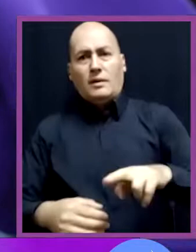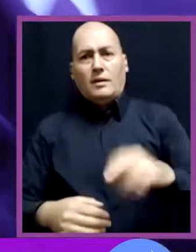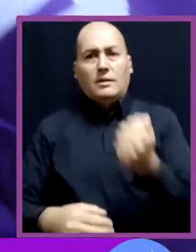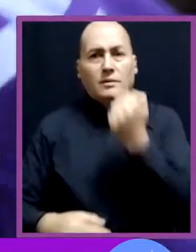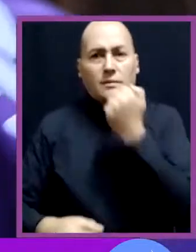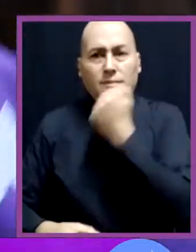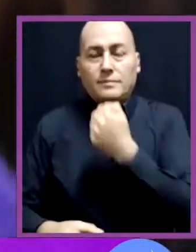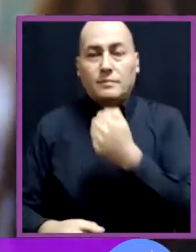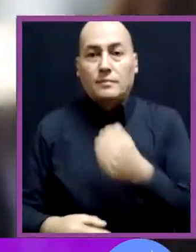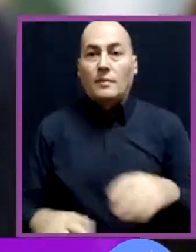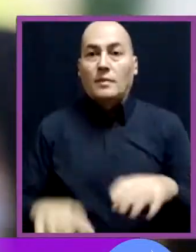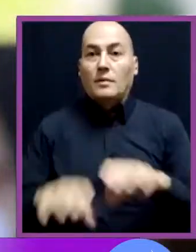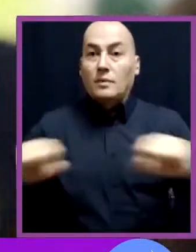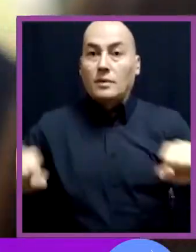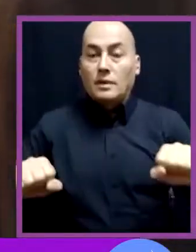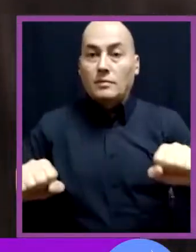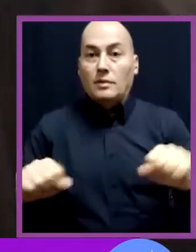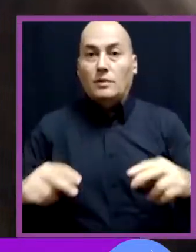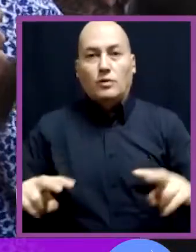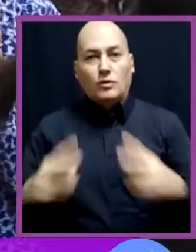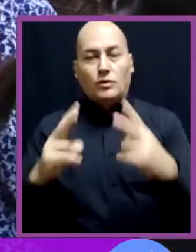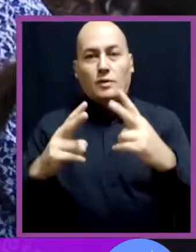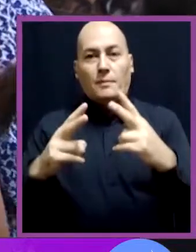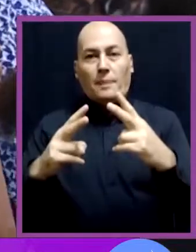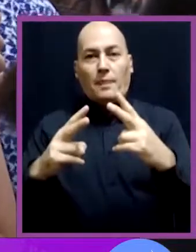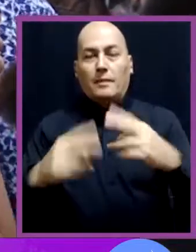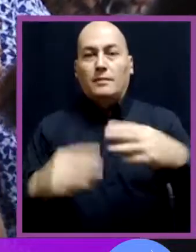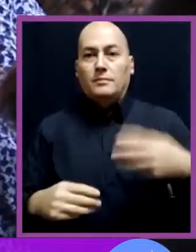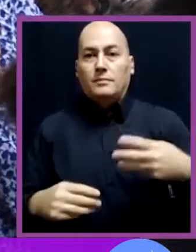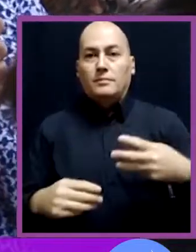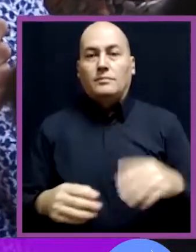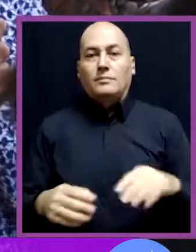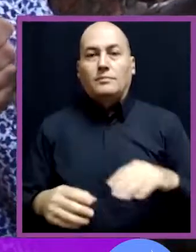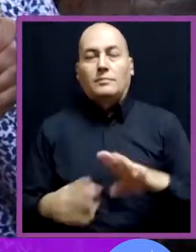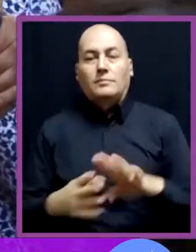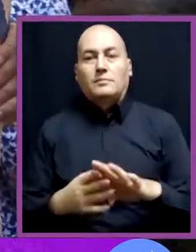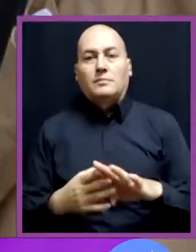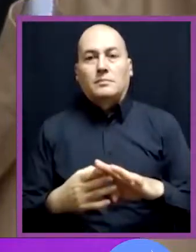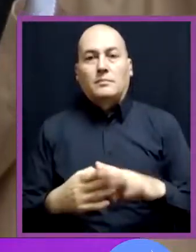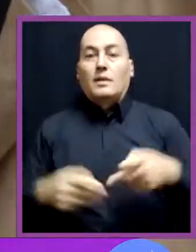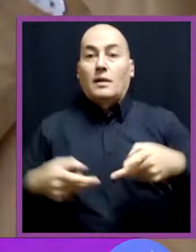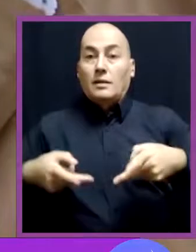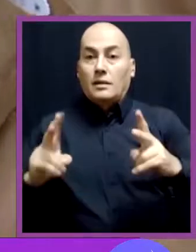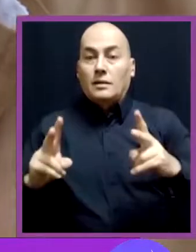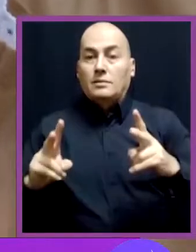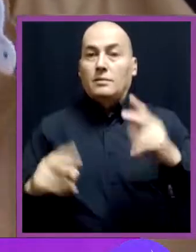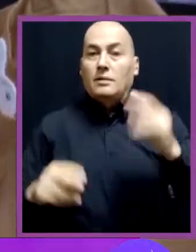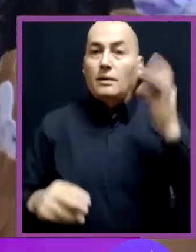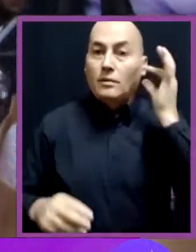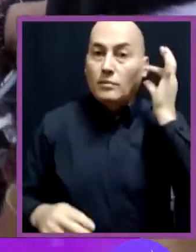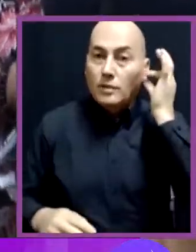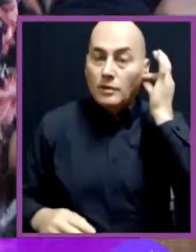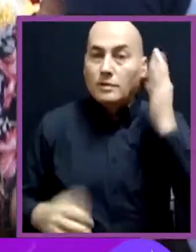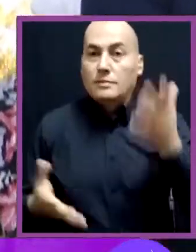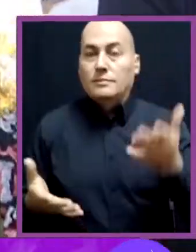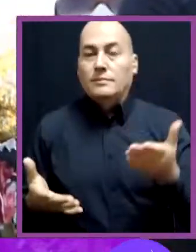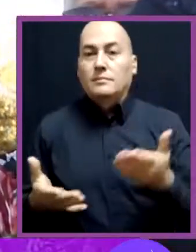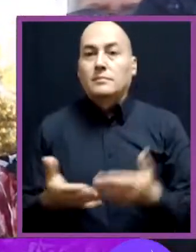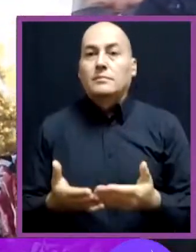comprometimos a construir una gestión municipal con enfoque de género y promotora de los derechos de las mujeres.